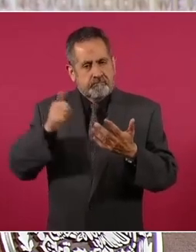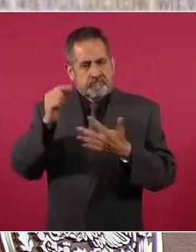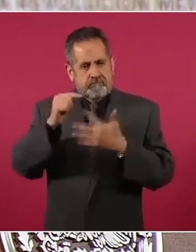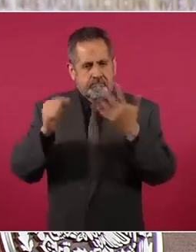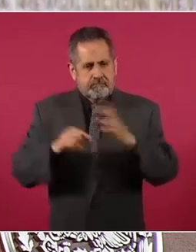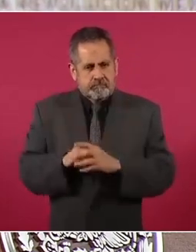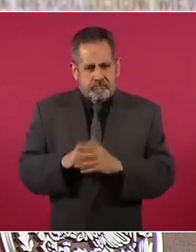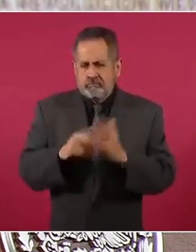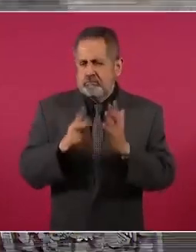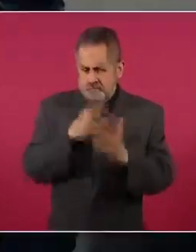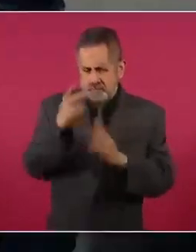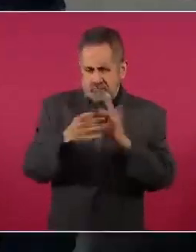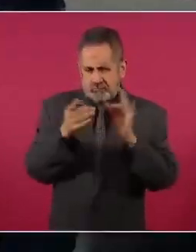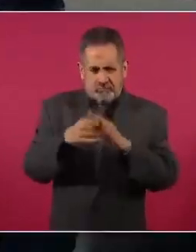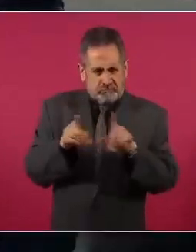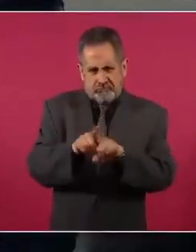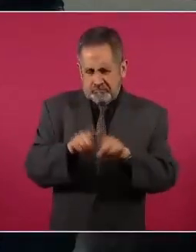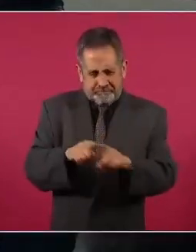O repítanlo.